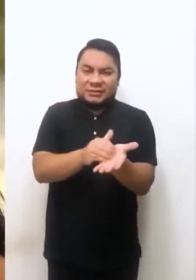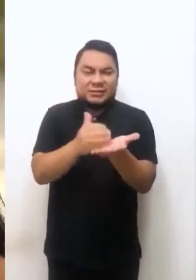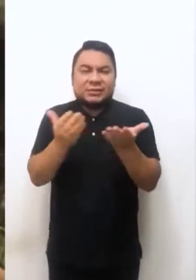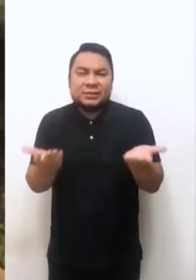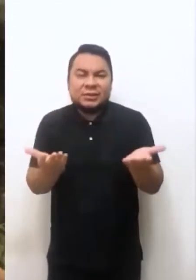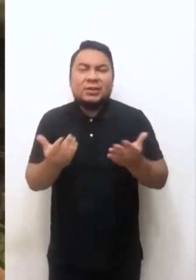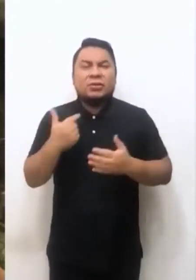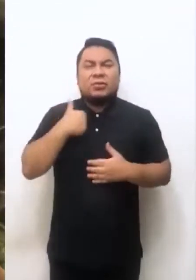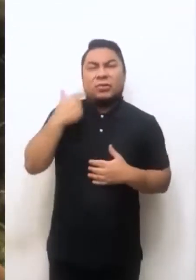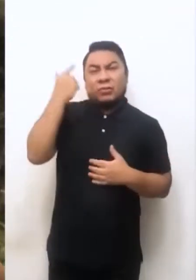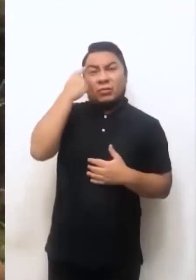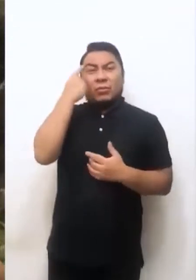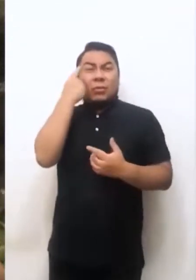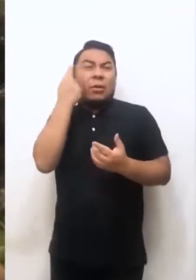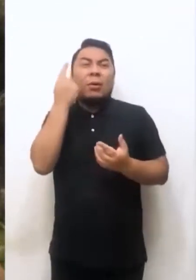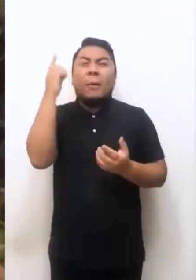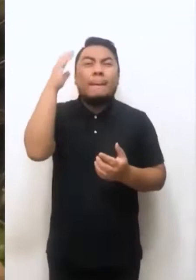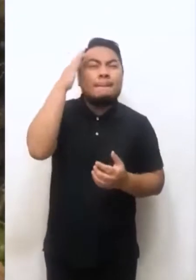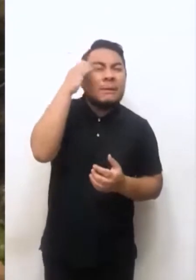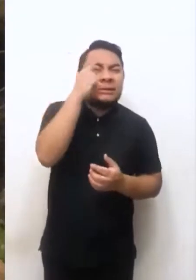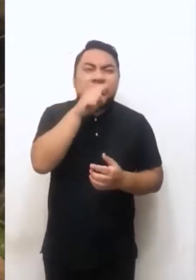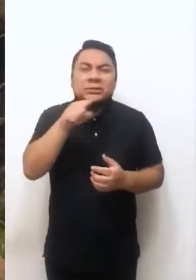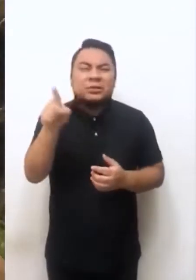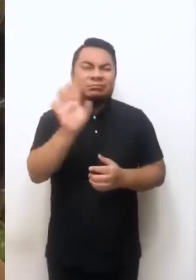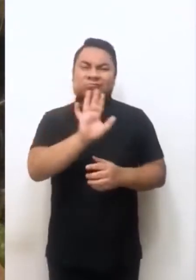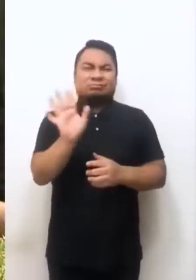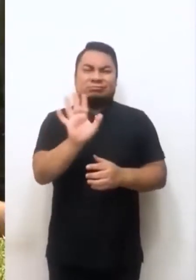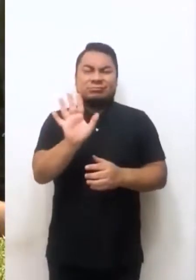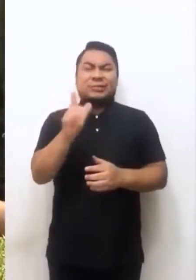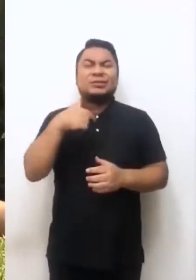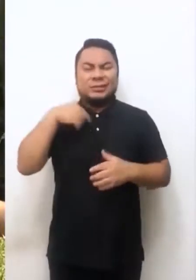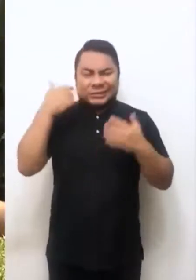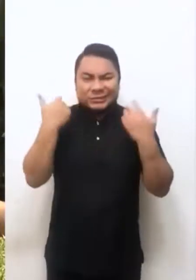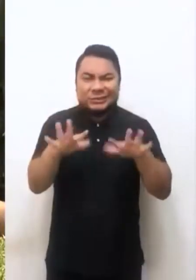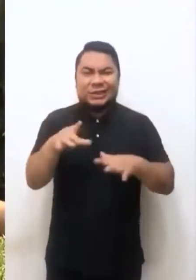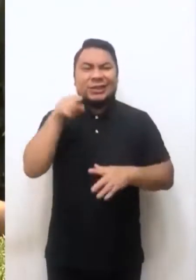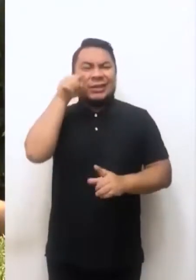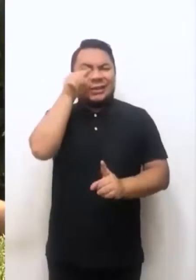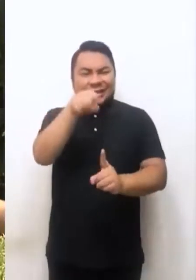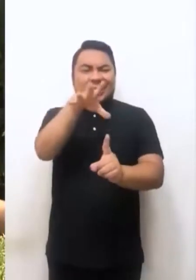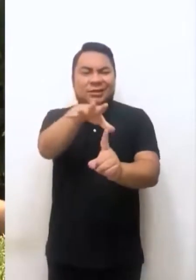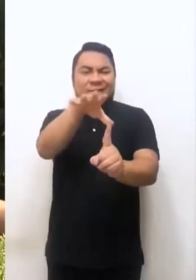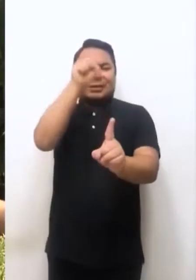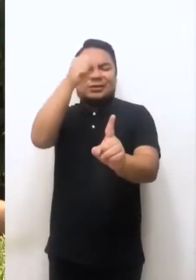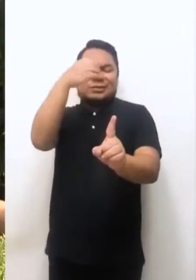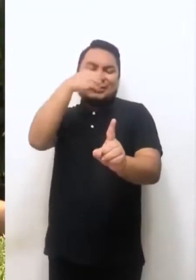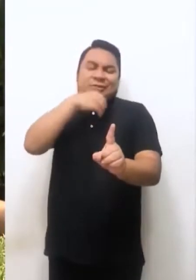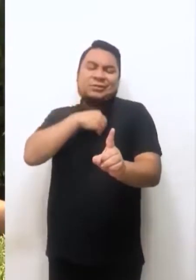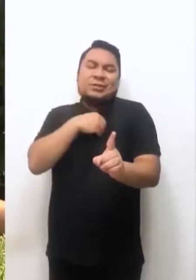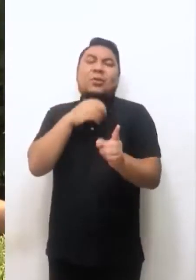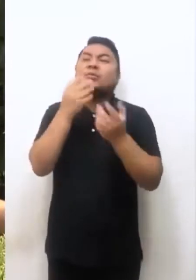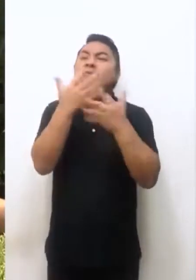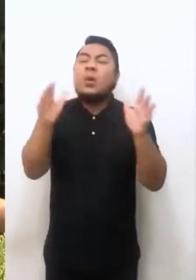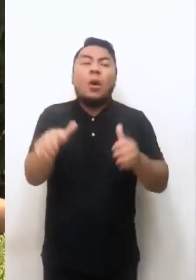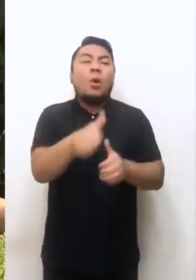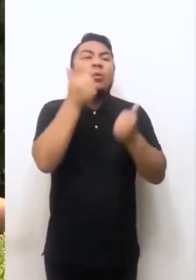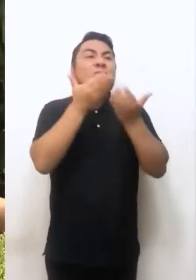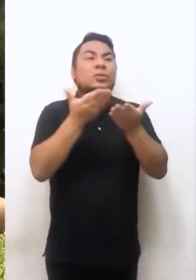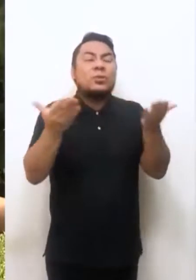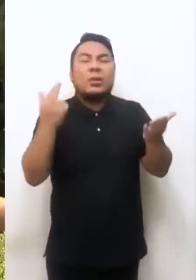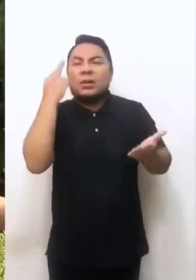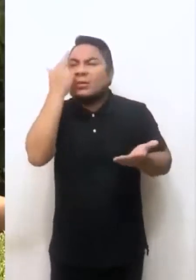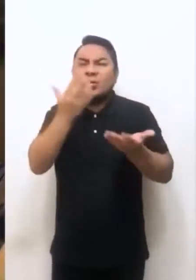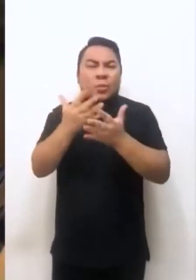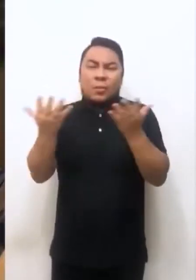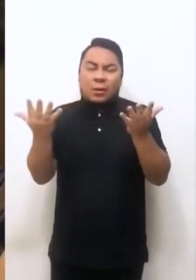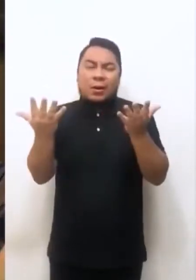Es que no hay nada que pensar, que no existe ni motivo ni